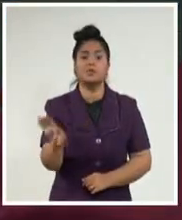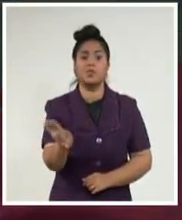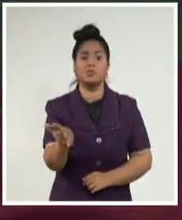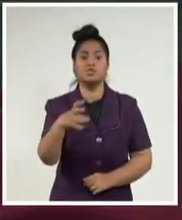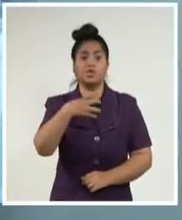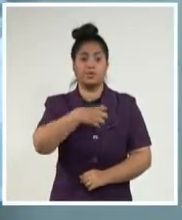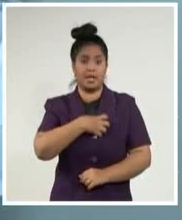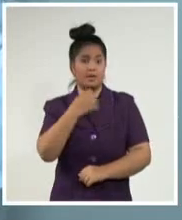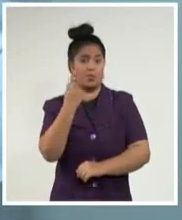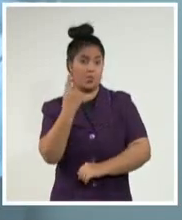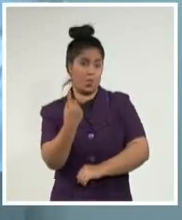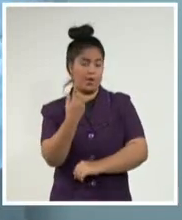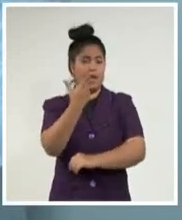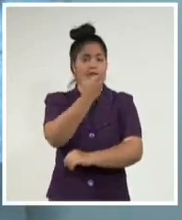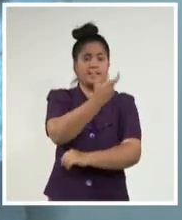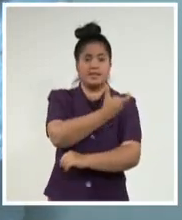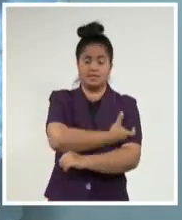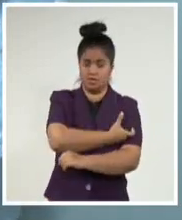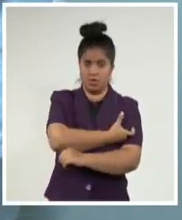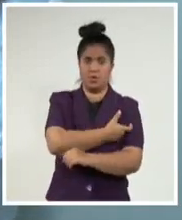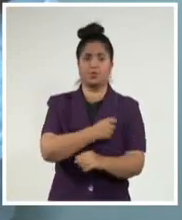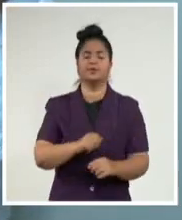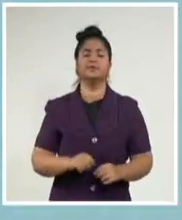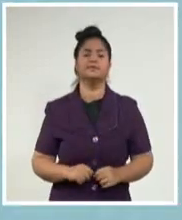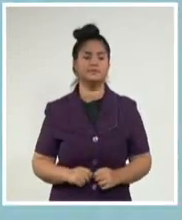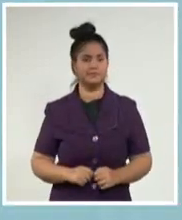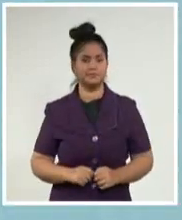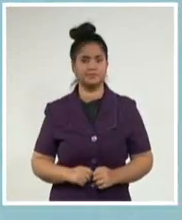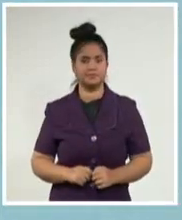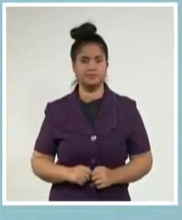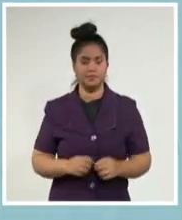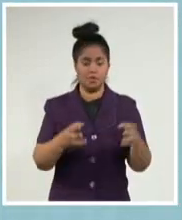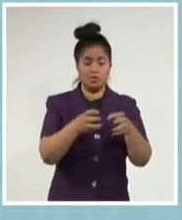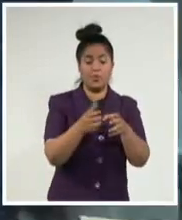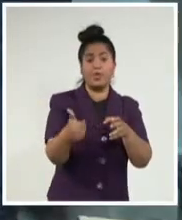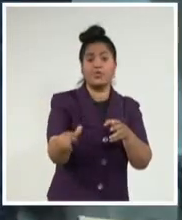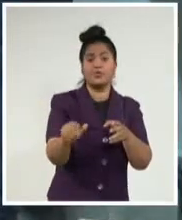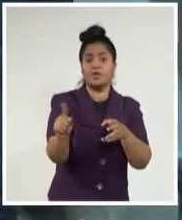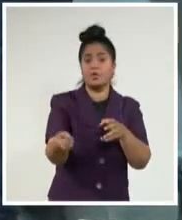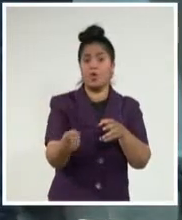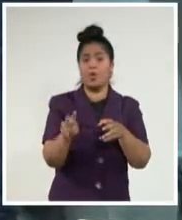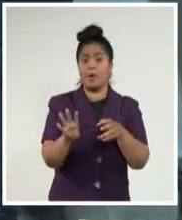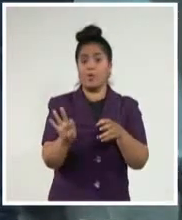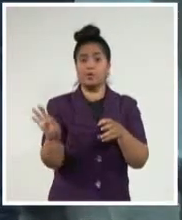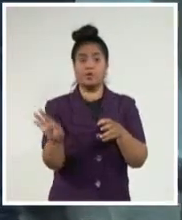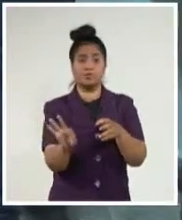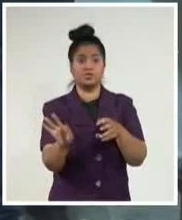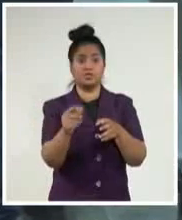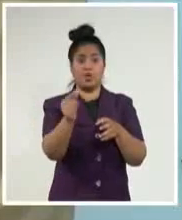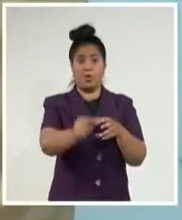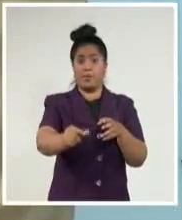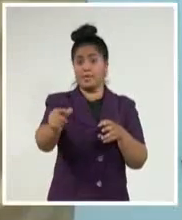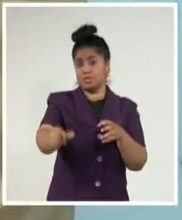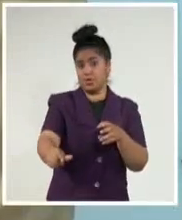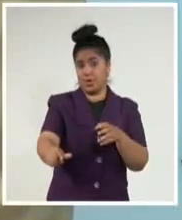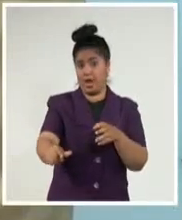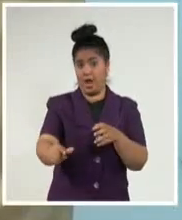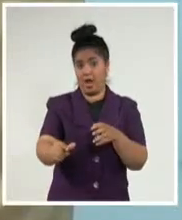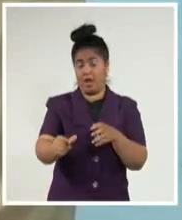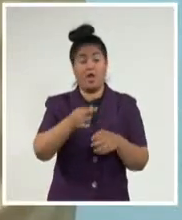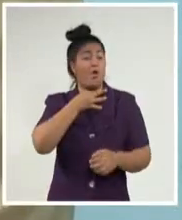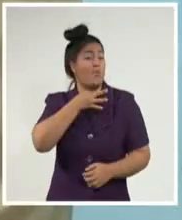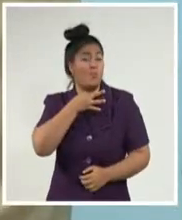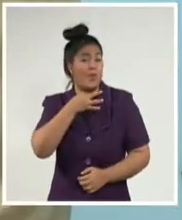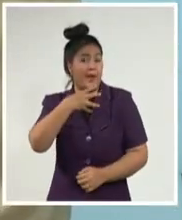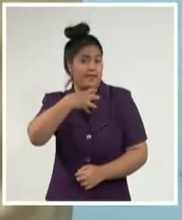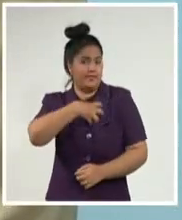una inyección de vacuna contra la COVID-19. Solo el 10,4% de las personas en estados de bajos ingresos recibió al